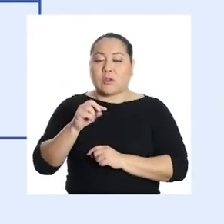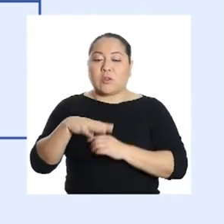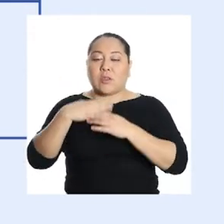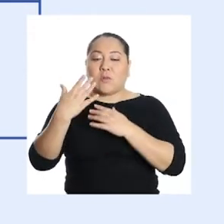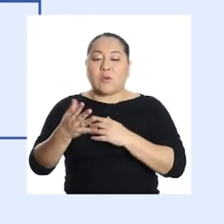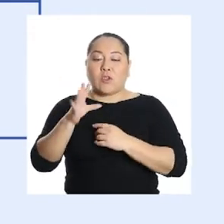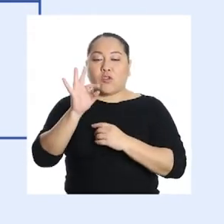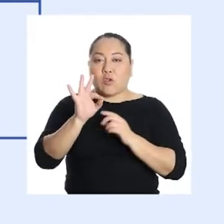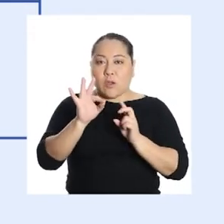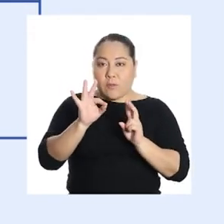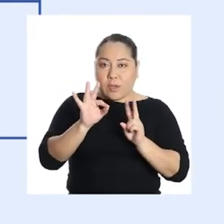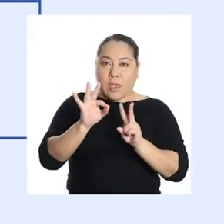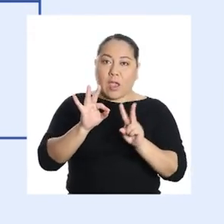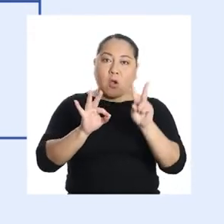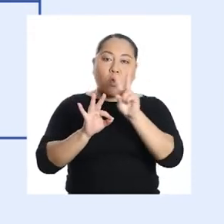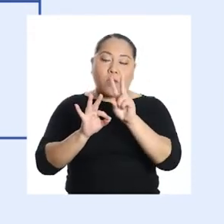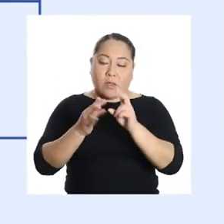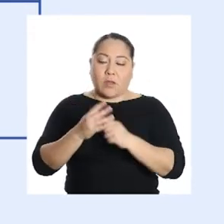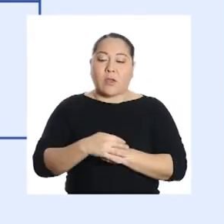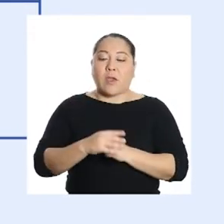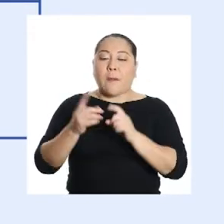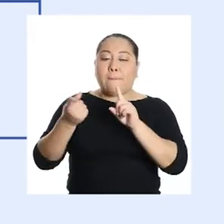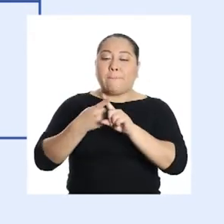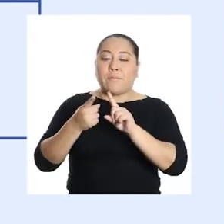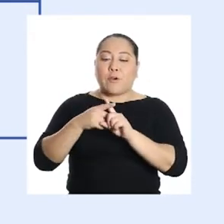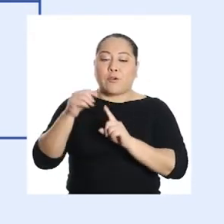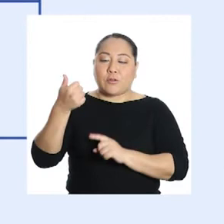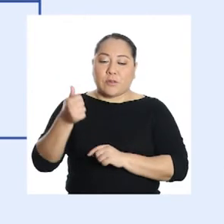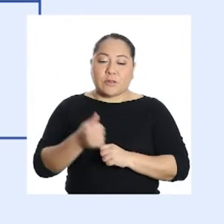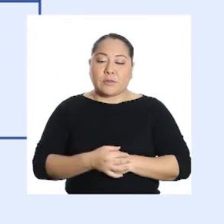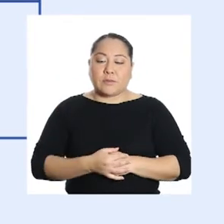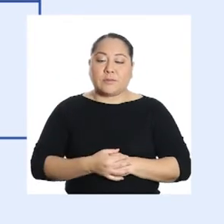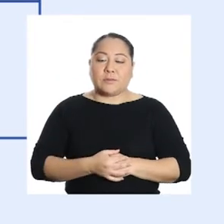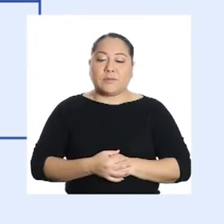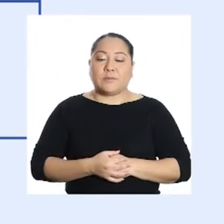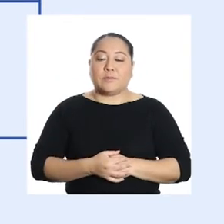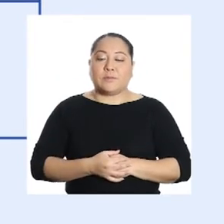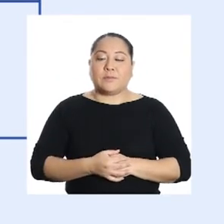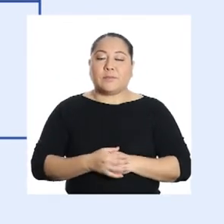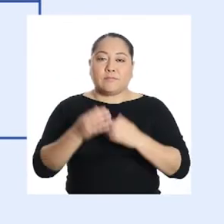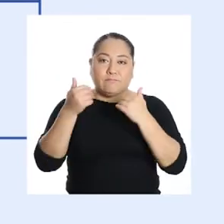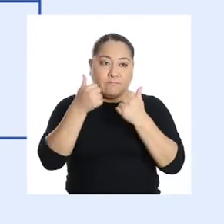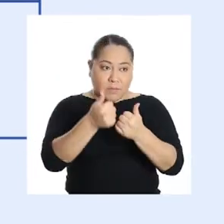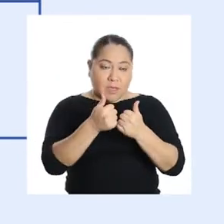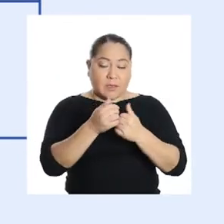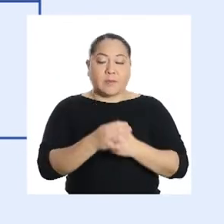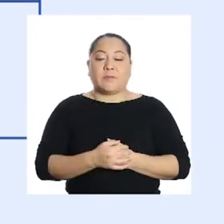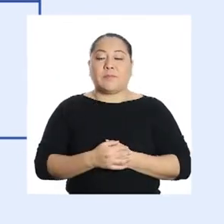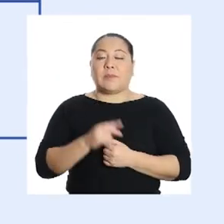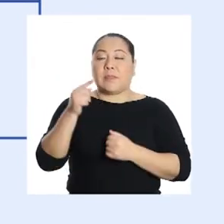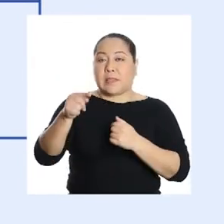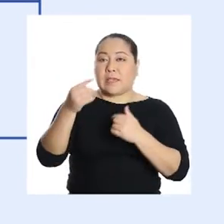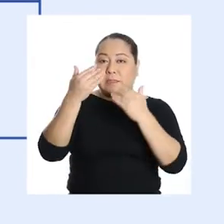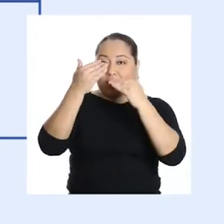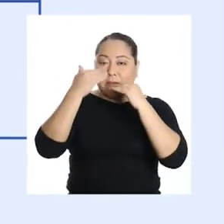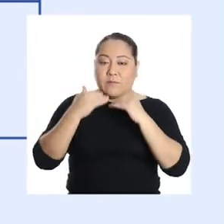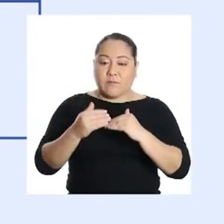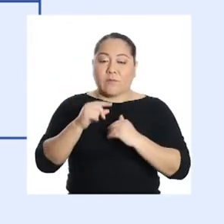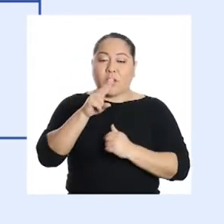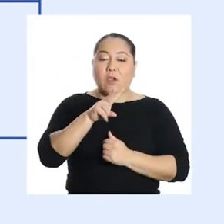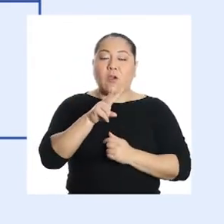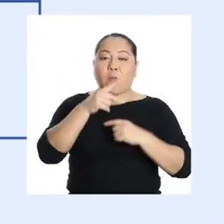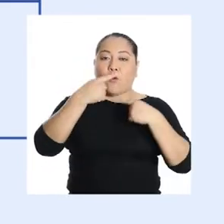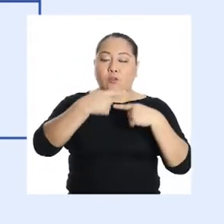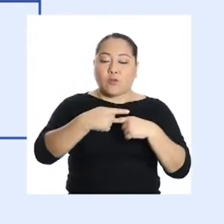Esto resultó de operar 9 al cuadrado, todo multiplicado por 10. ¡Vas bien! De esta